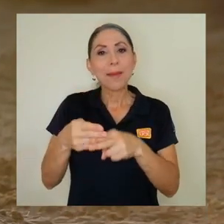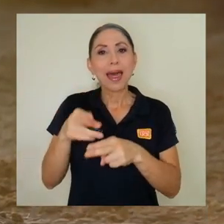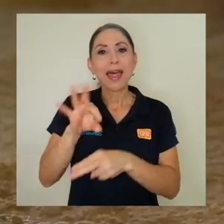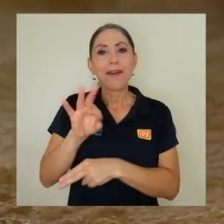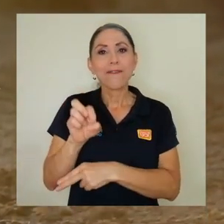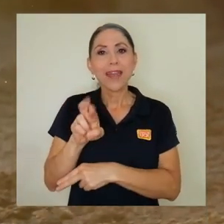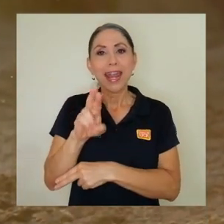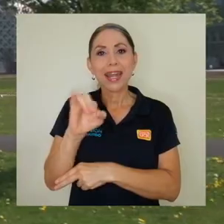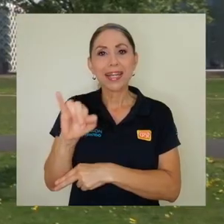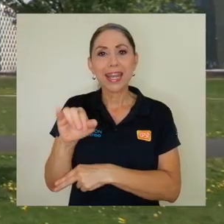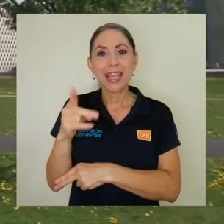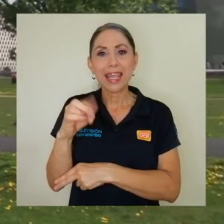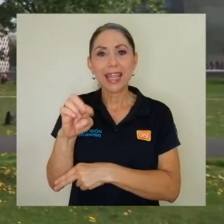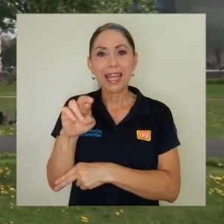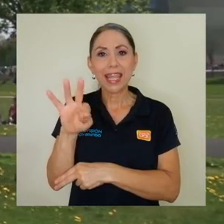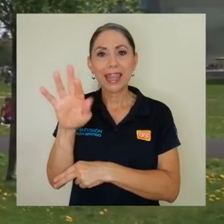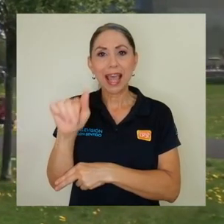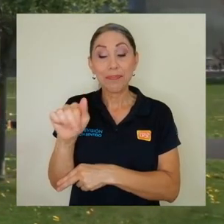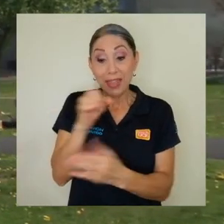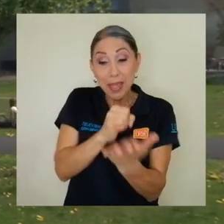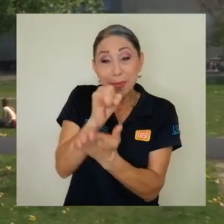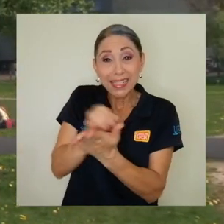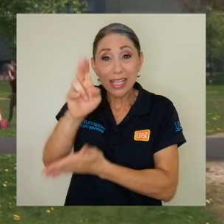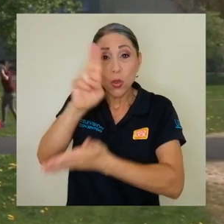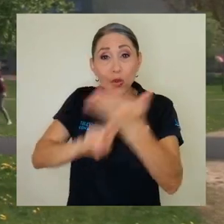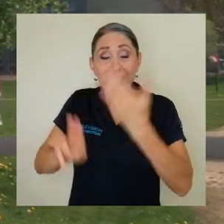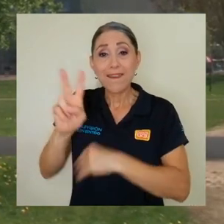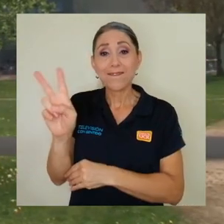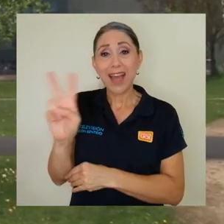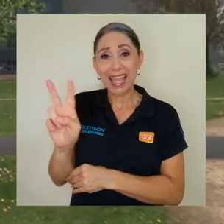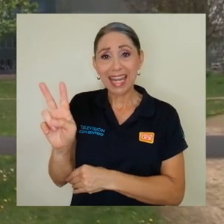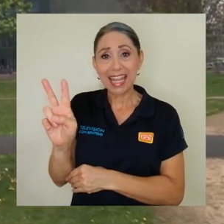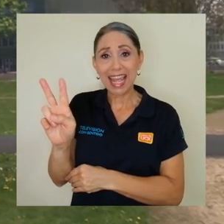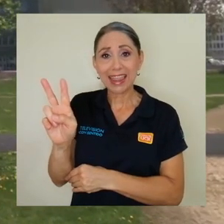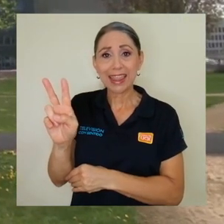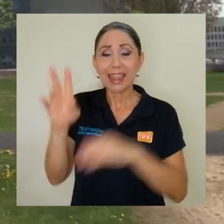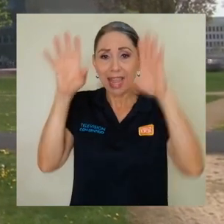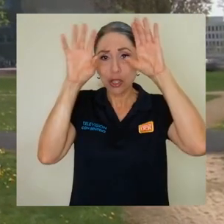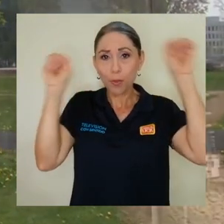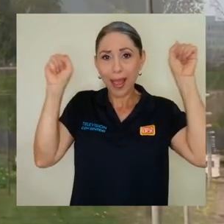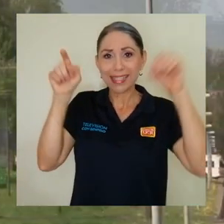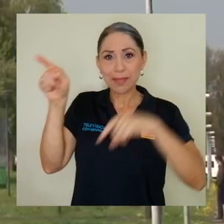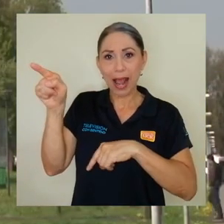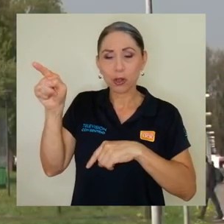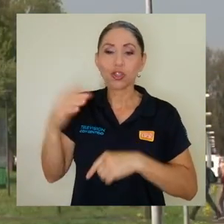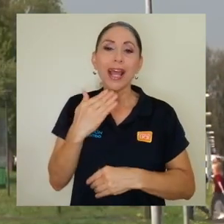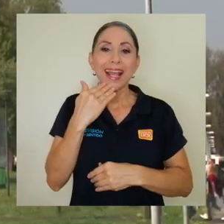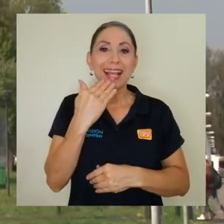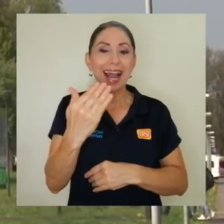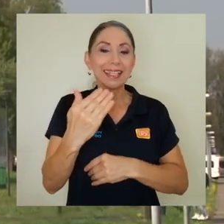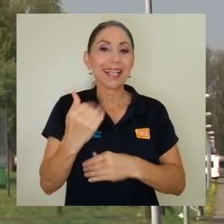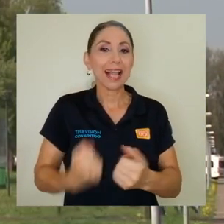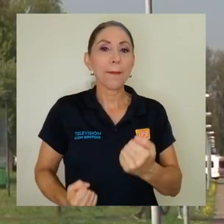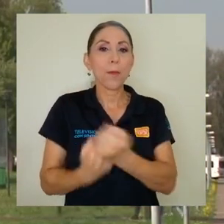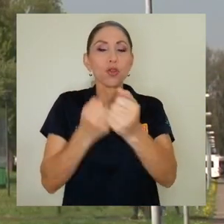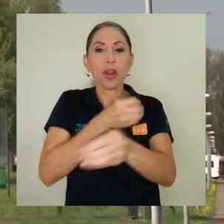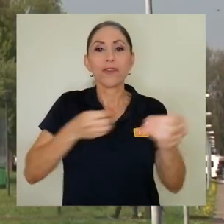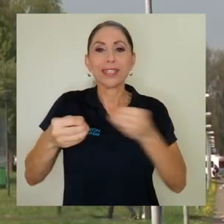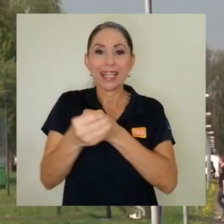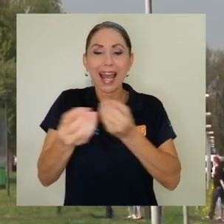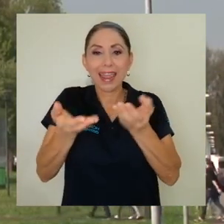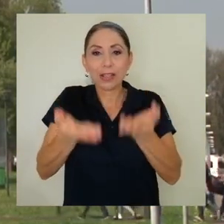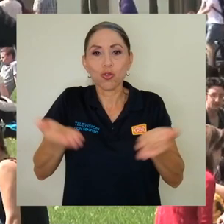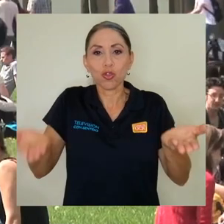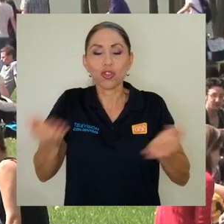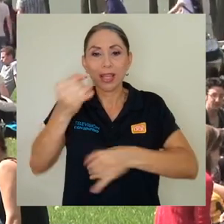ferrihidrita. La investigación se llevó a cabo en la Universidad de Bageningen de los Países Bajos gracias al apoyo de la Oficina de Asuntos